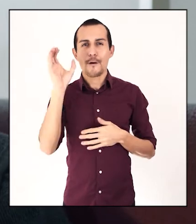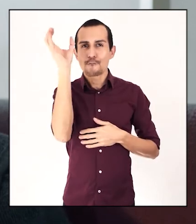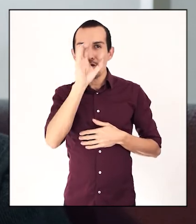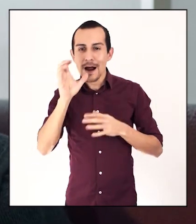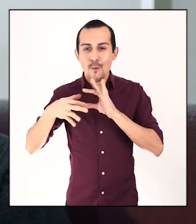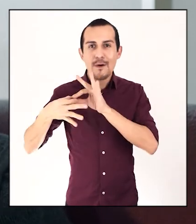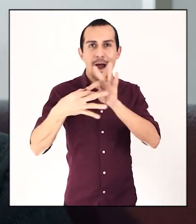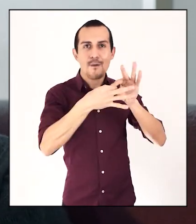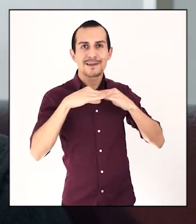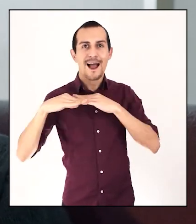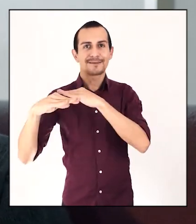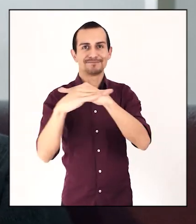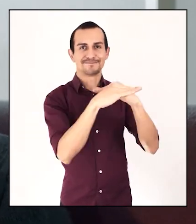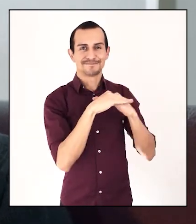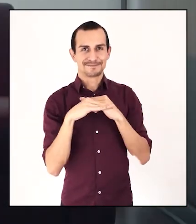Buscar una cierta unidad.